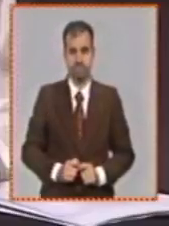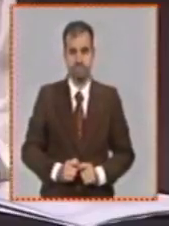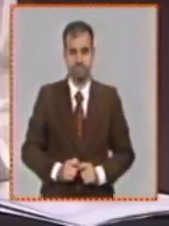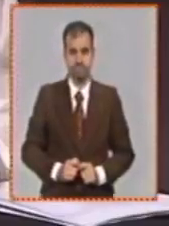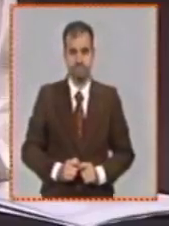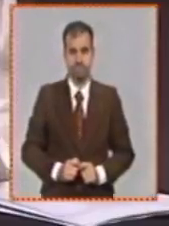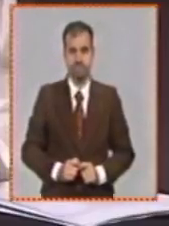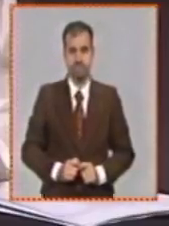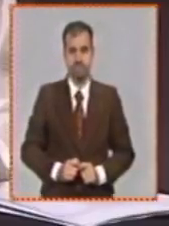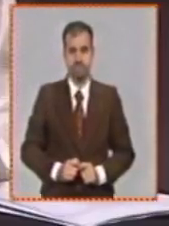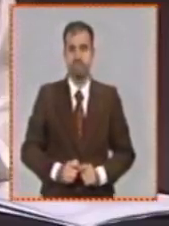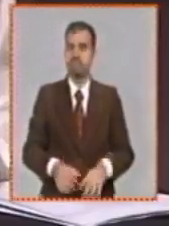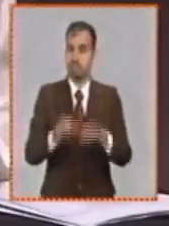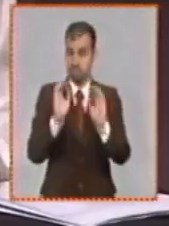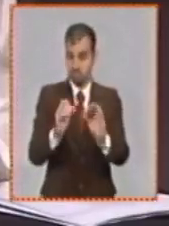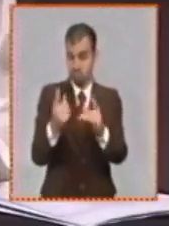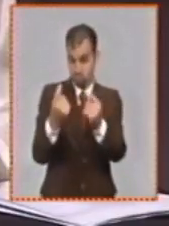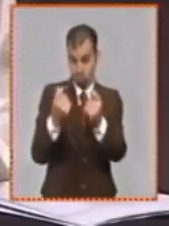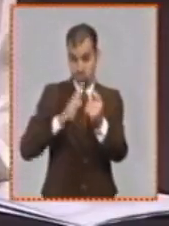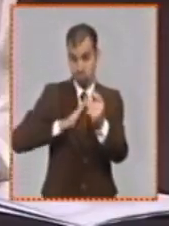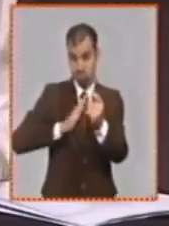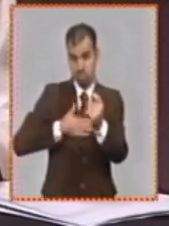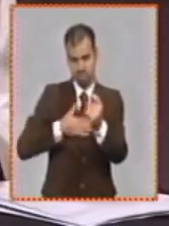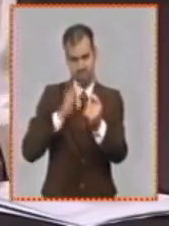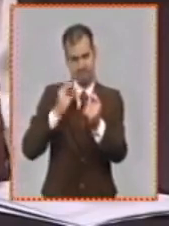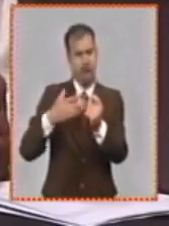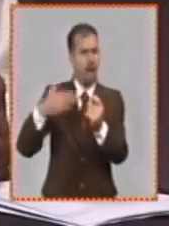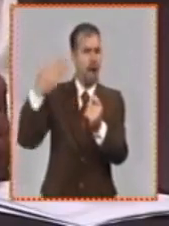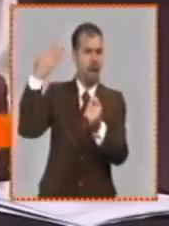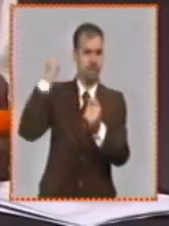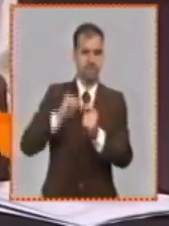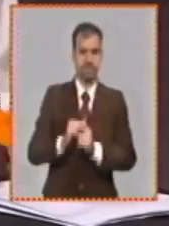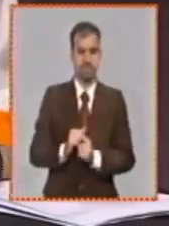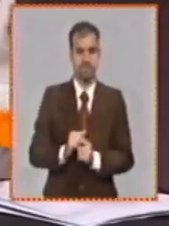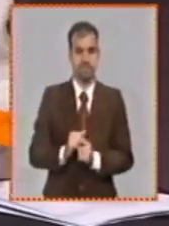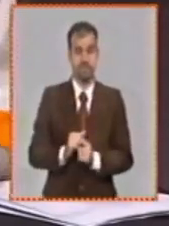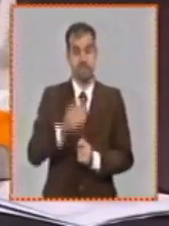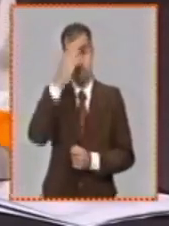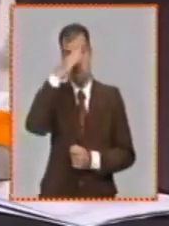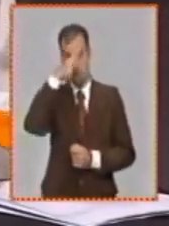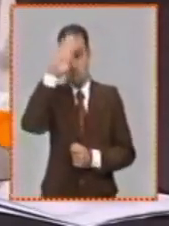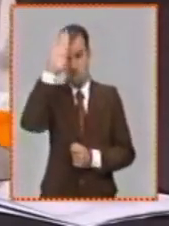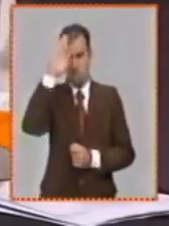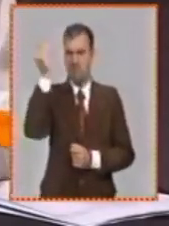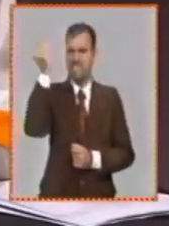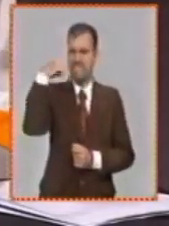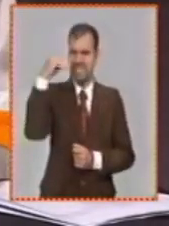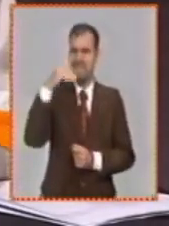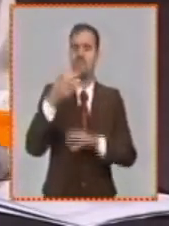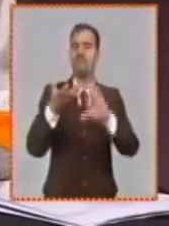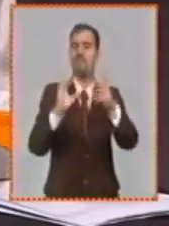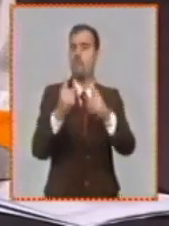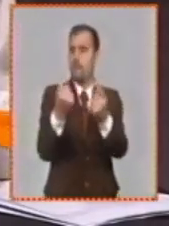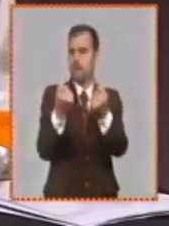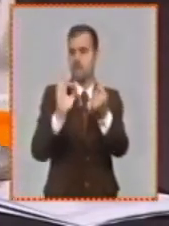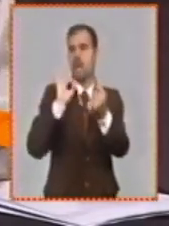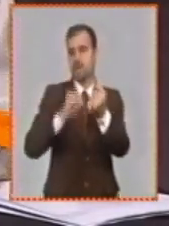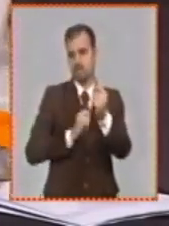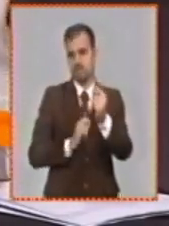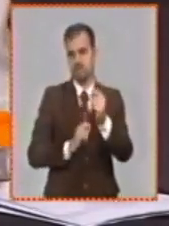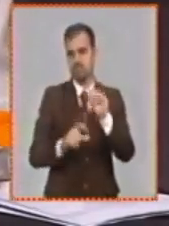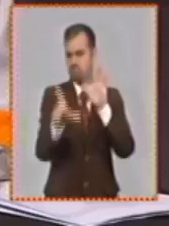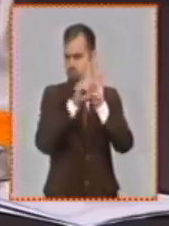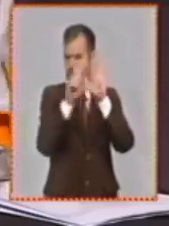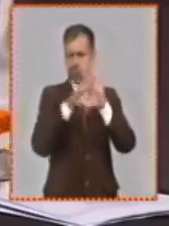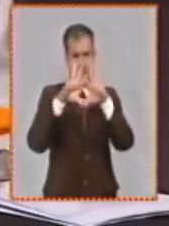que ir antes del proceso de ordenamiento. En el país existe una política de precios y está articulado todo el proceso, toda la